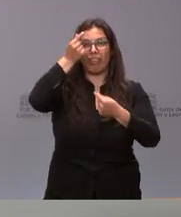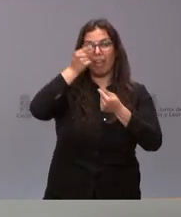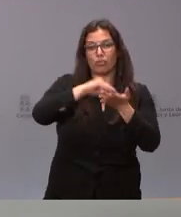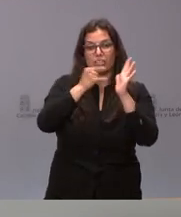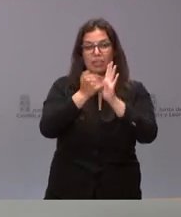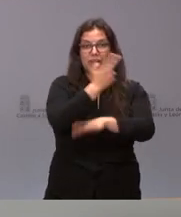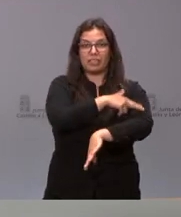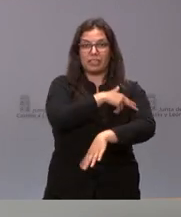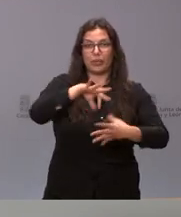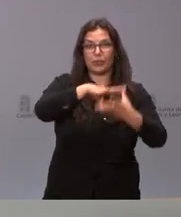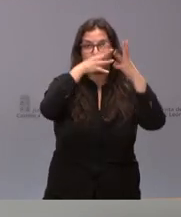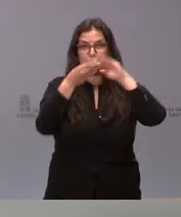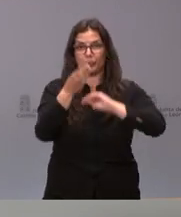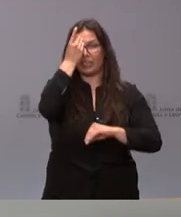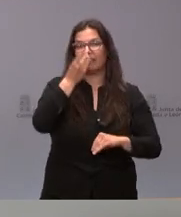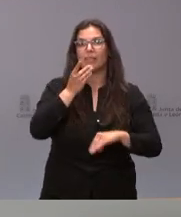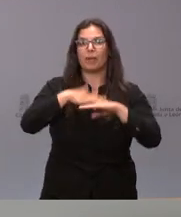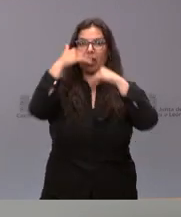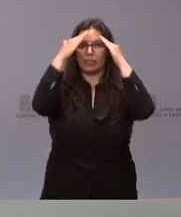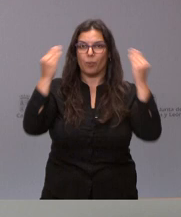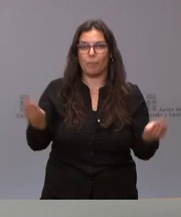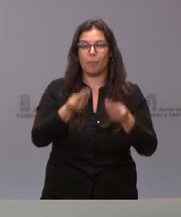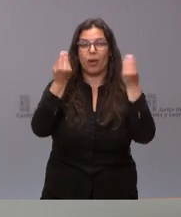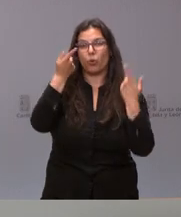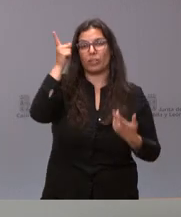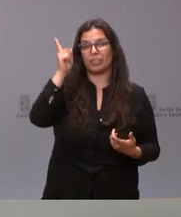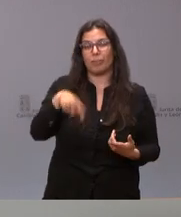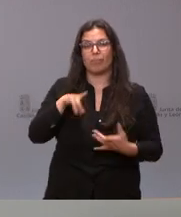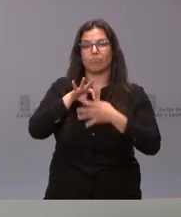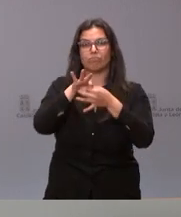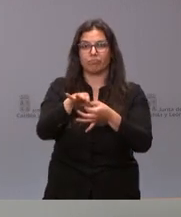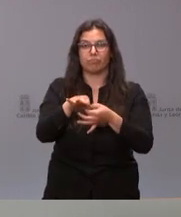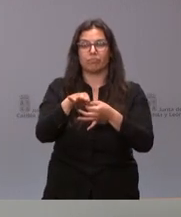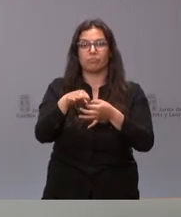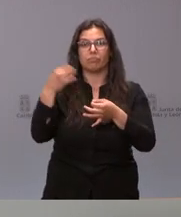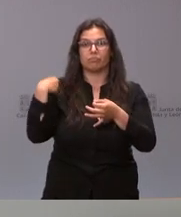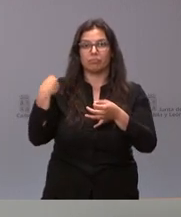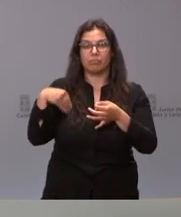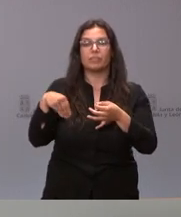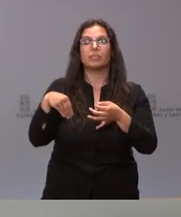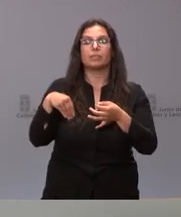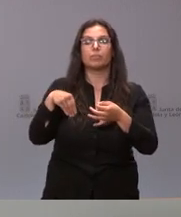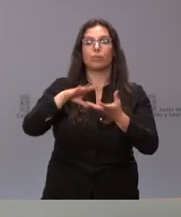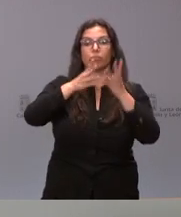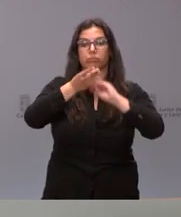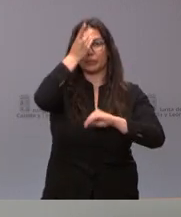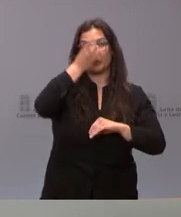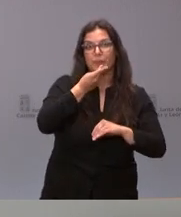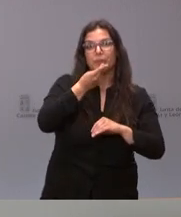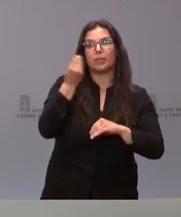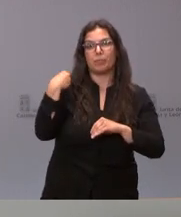sistema sanitario, la mejora de la atención de los pacientes y, en cierto modo, la vinculación de esta digitalización a la gestión de los fondos